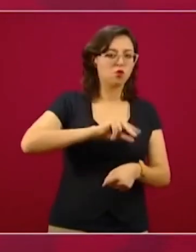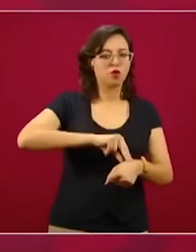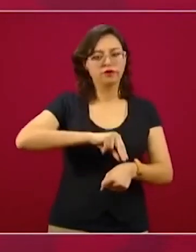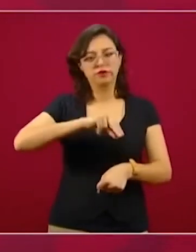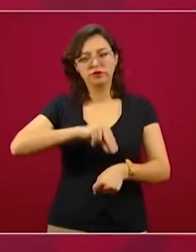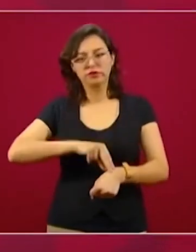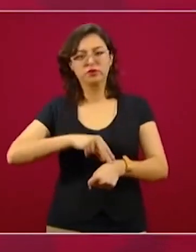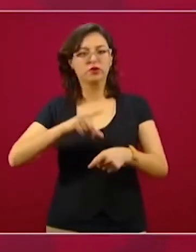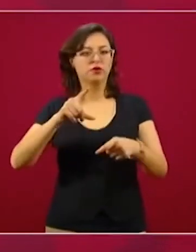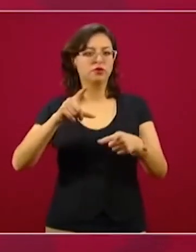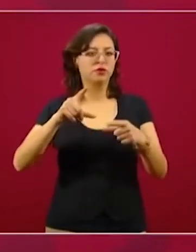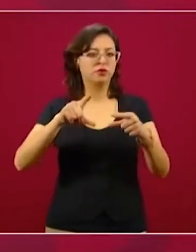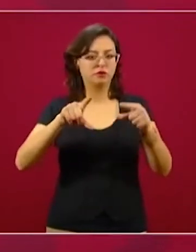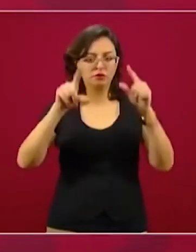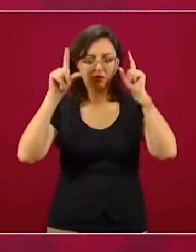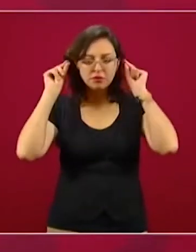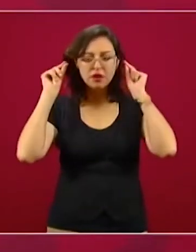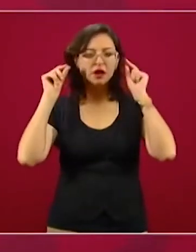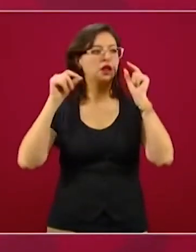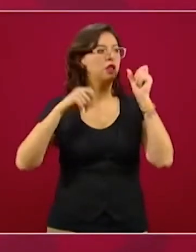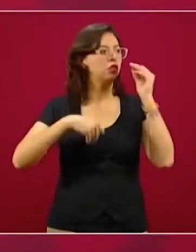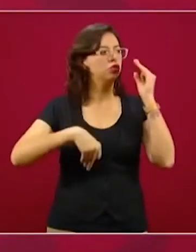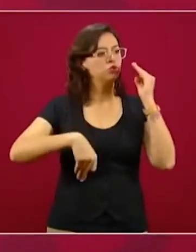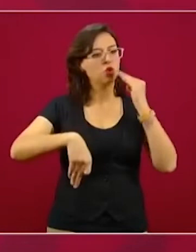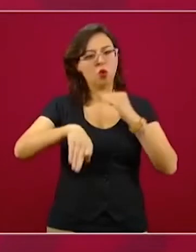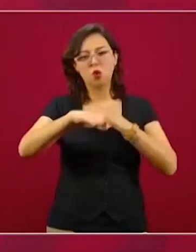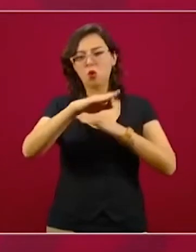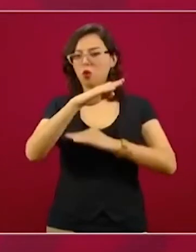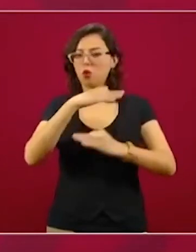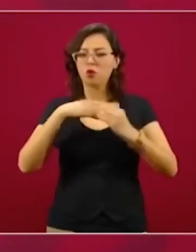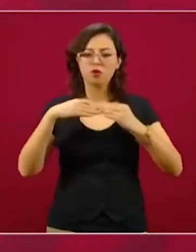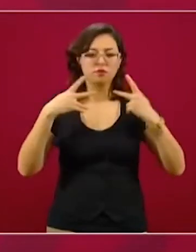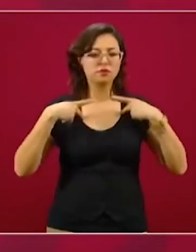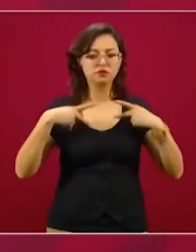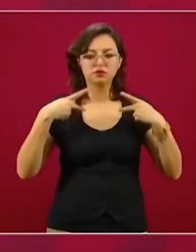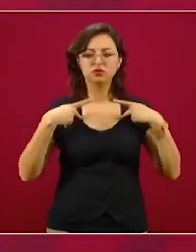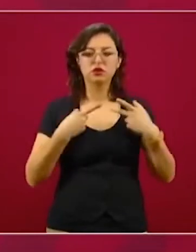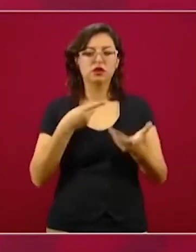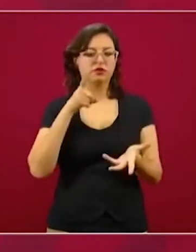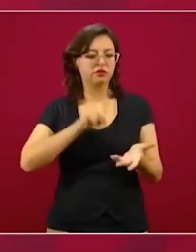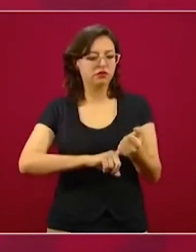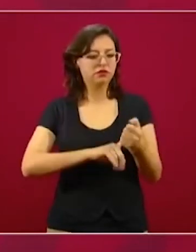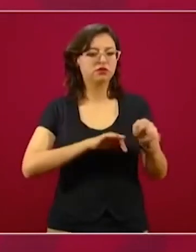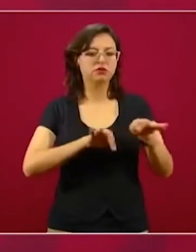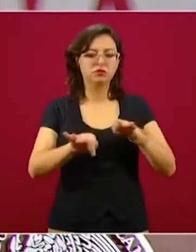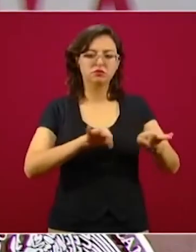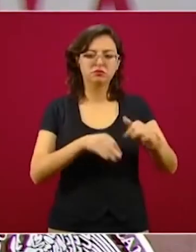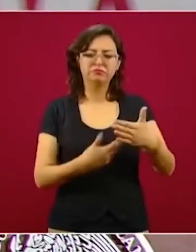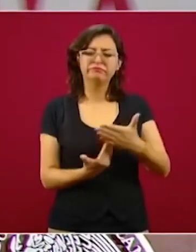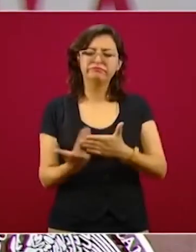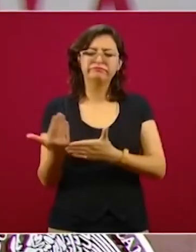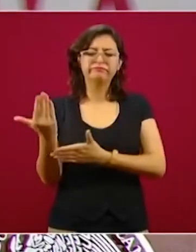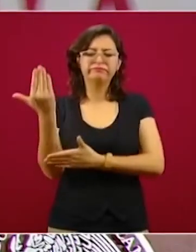de todo el personal que está día y noche